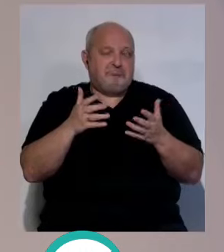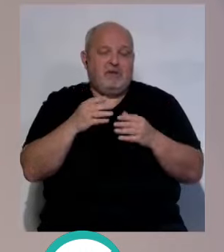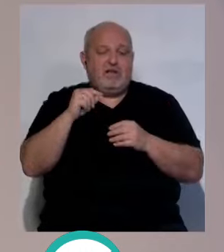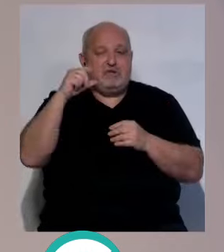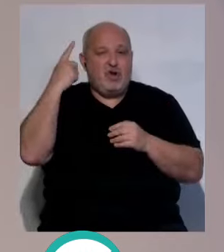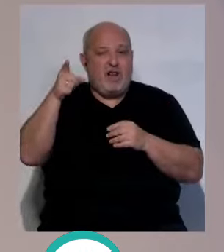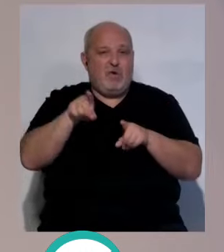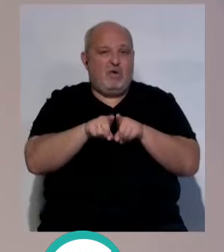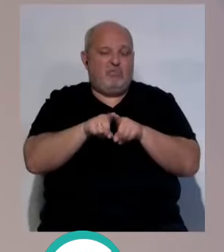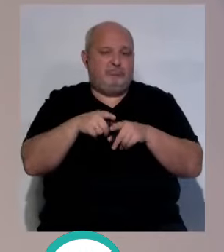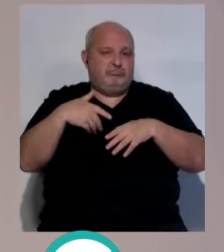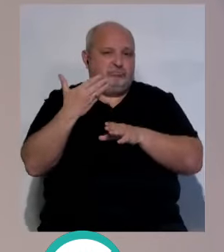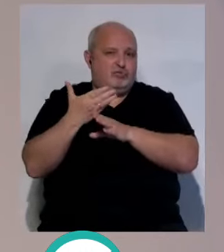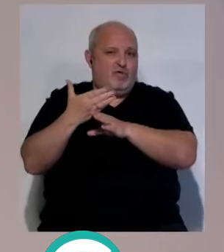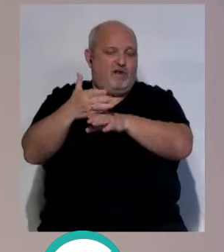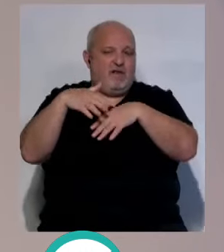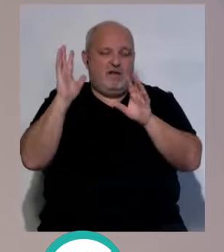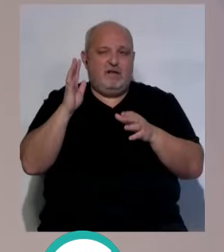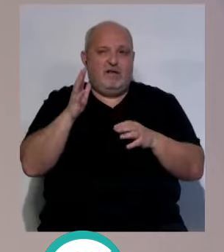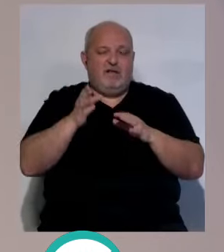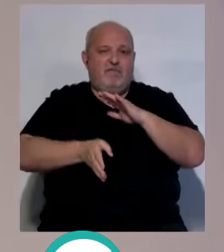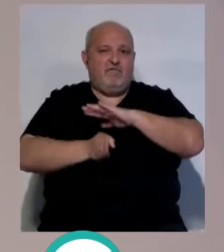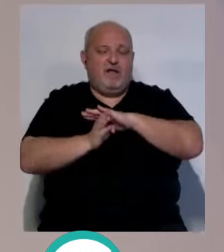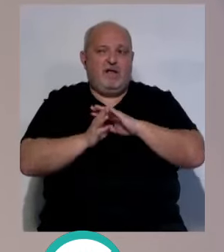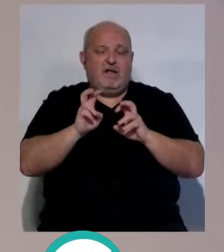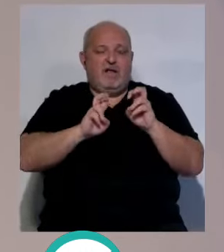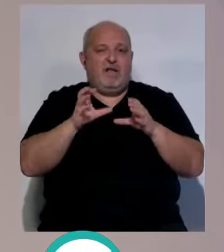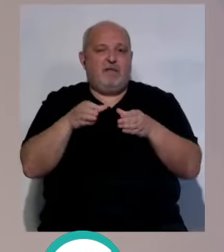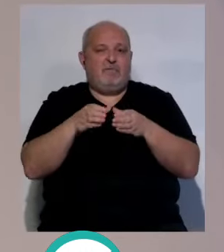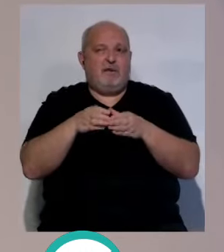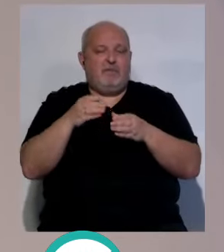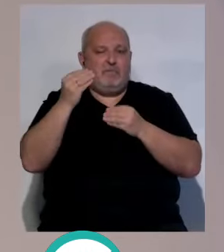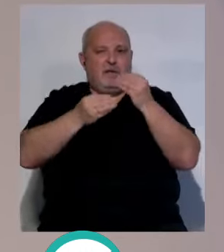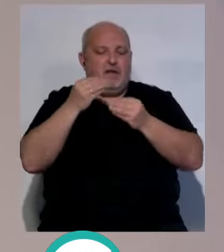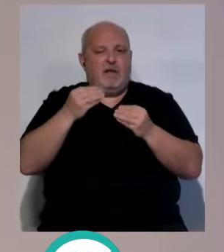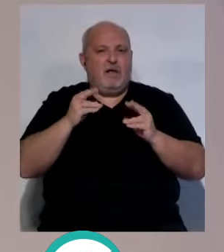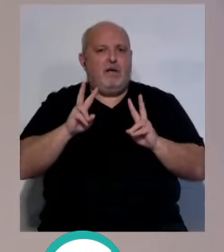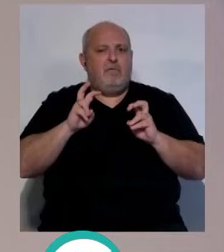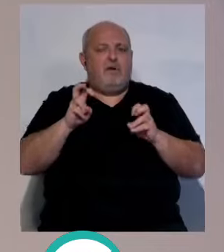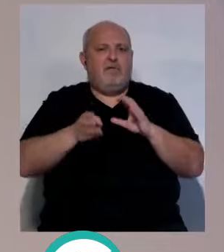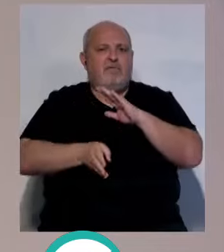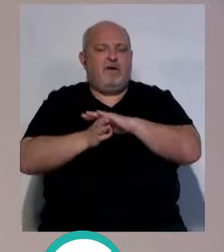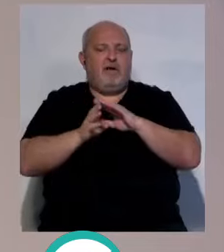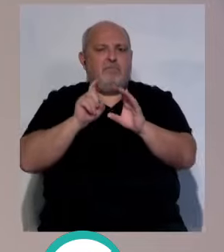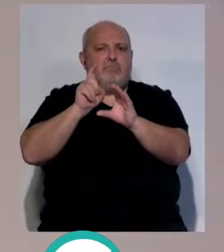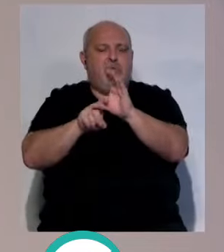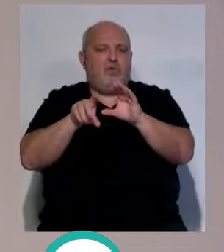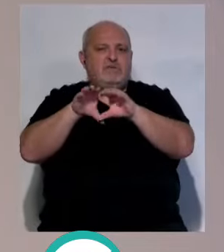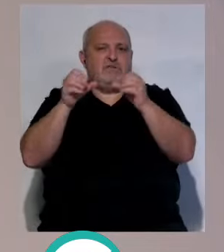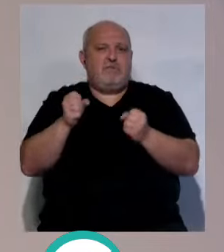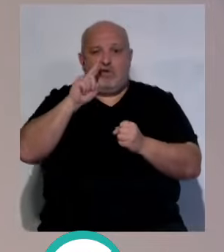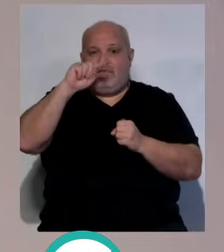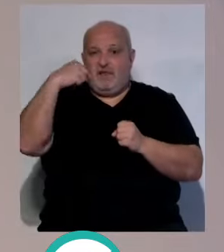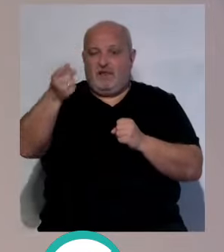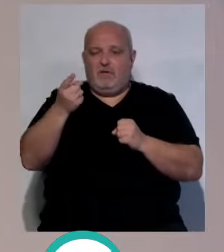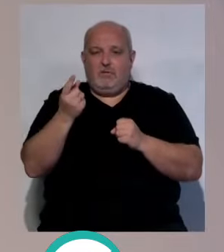el Girona, pues, saldrá muerto a ganar... ...porque es un equipo que nadie pensaba a partir de la temporada... ...que puede ir a la Champions, no lo puedes aprovechar esa ocasión...